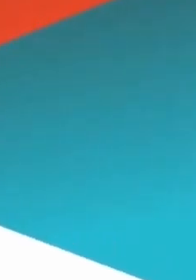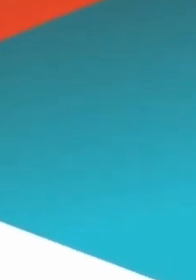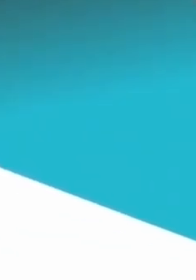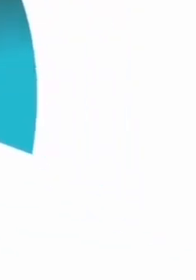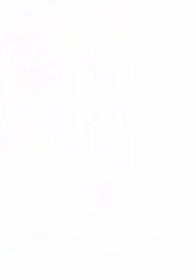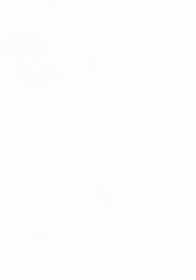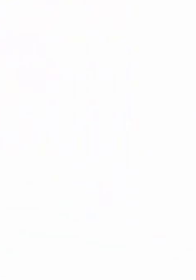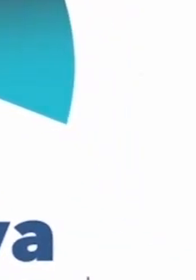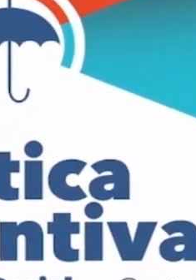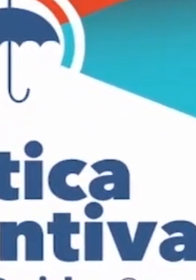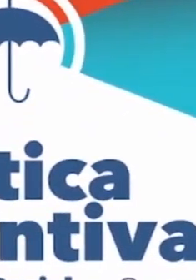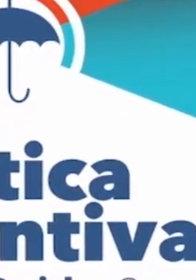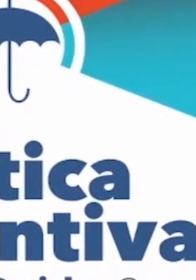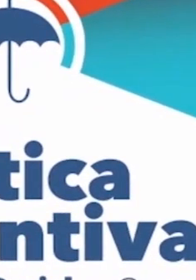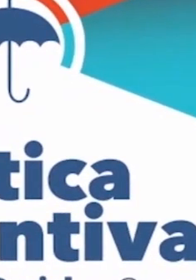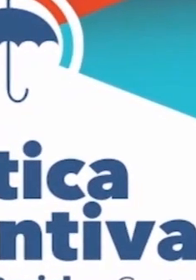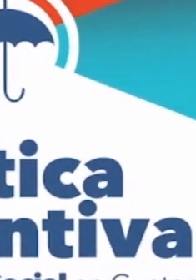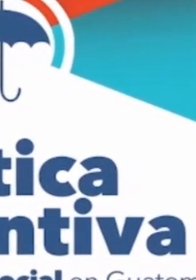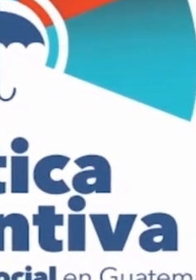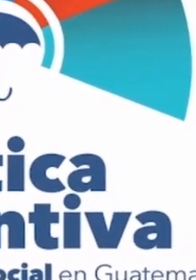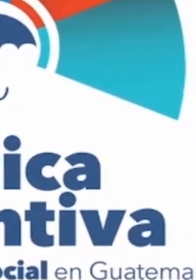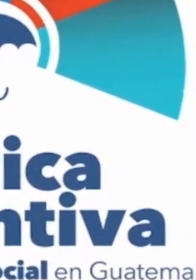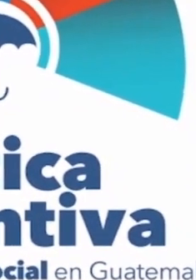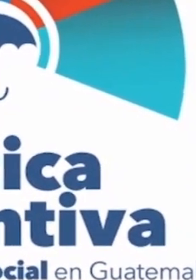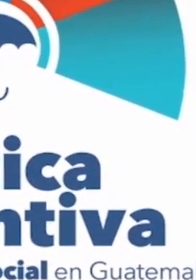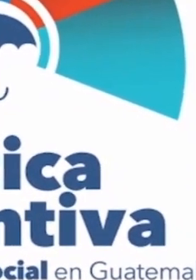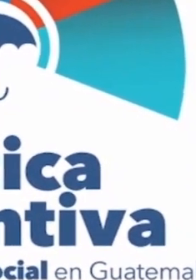Instituto Guatemalteco de Seguridad Social